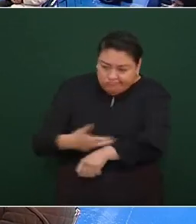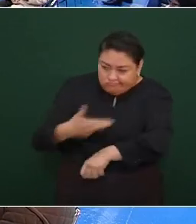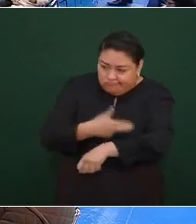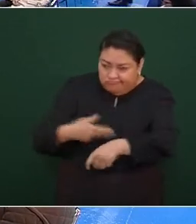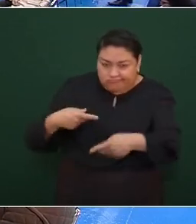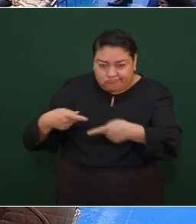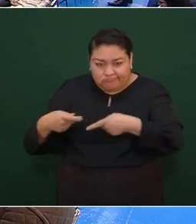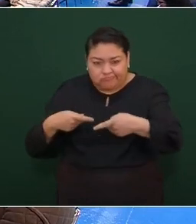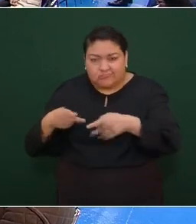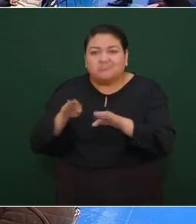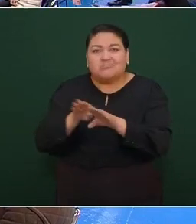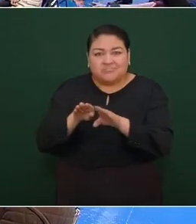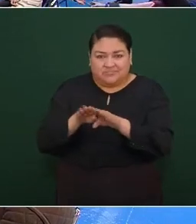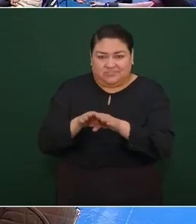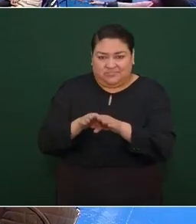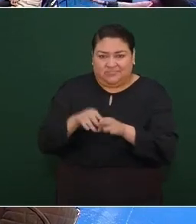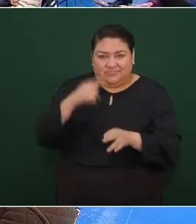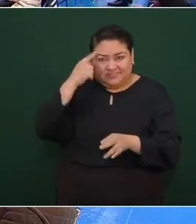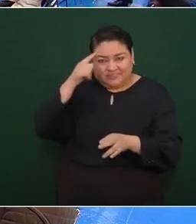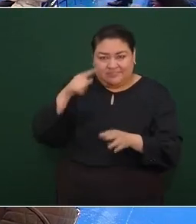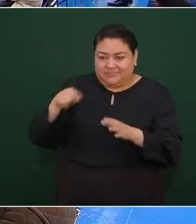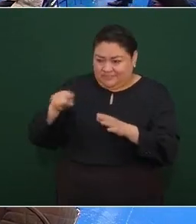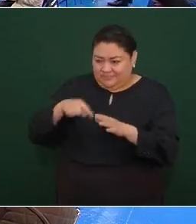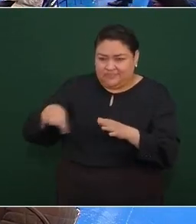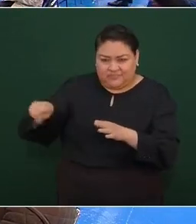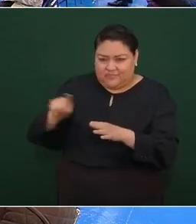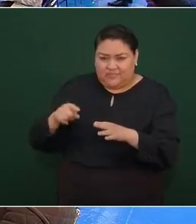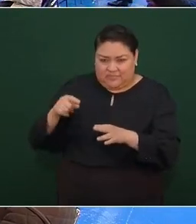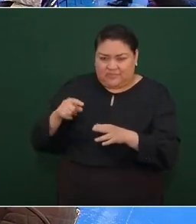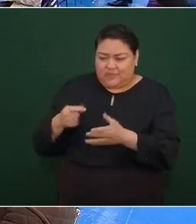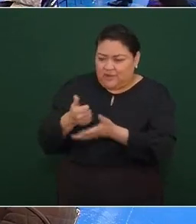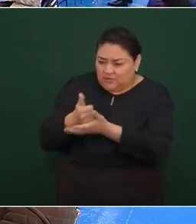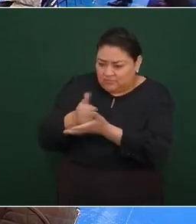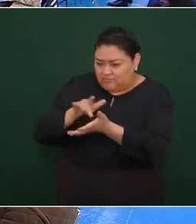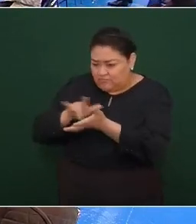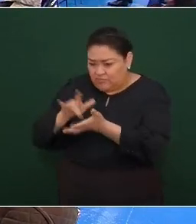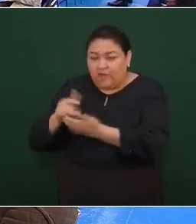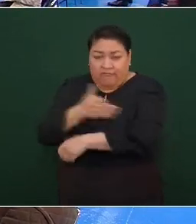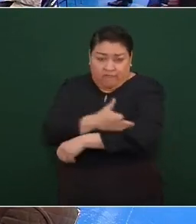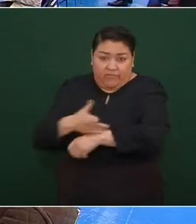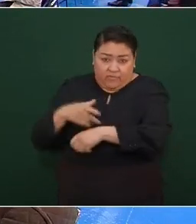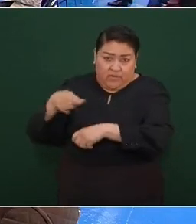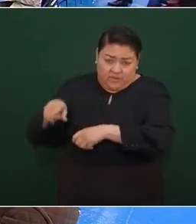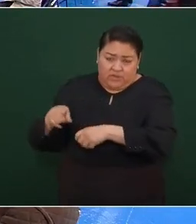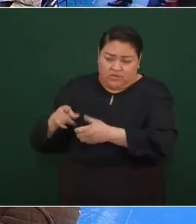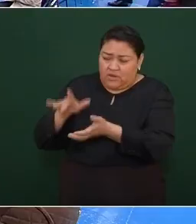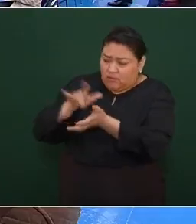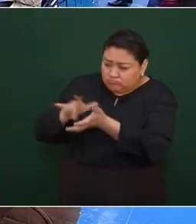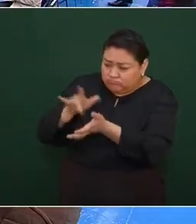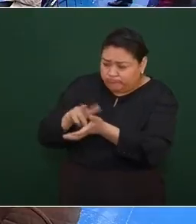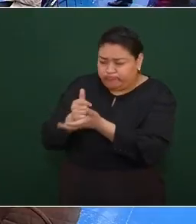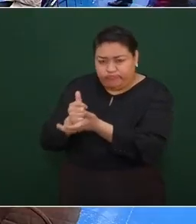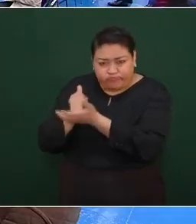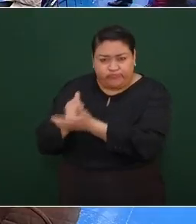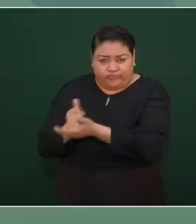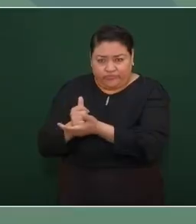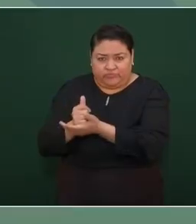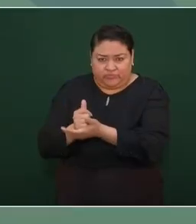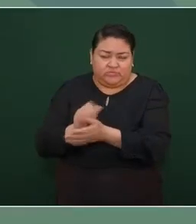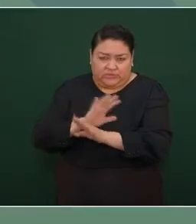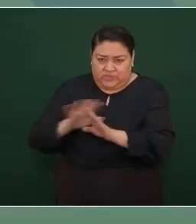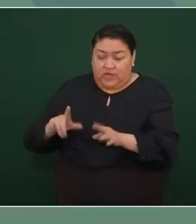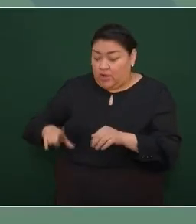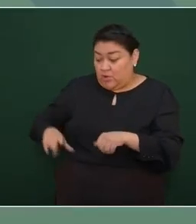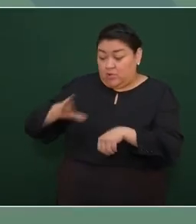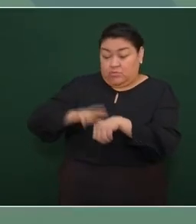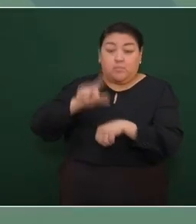que se les dé pues todas las facilidades a familiares y estamos ayudando